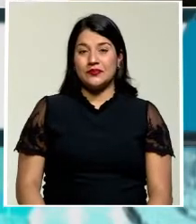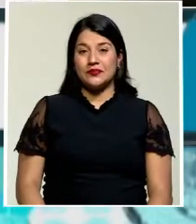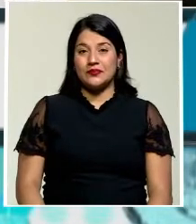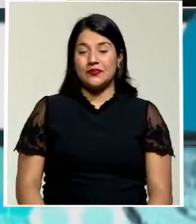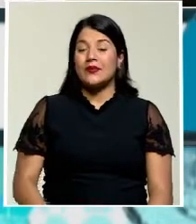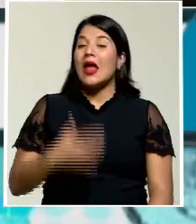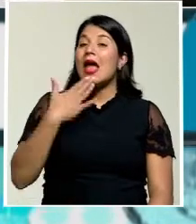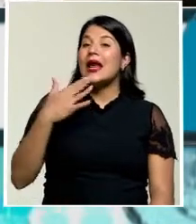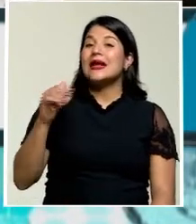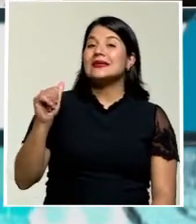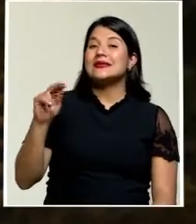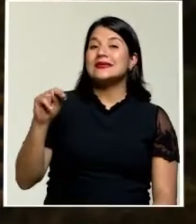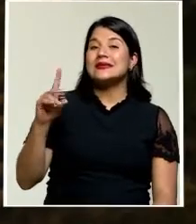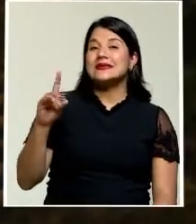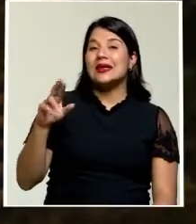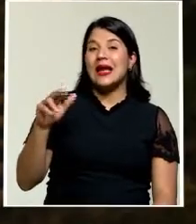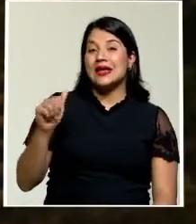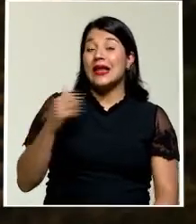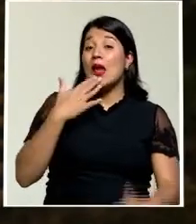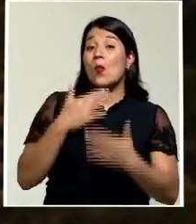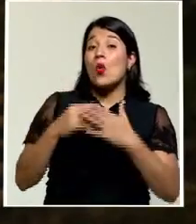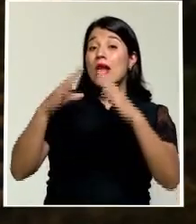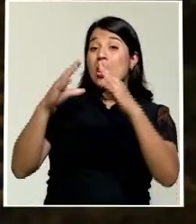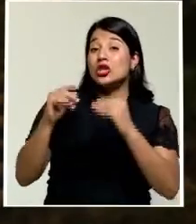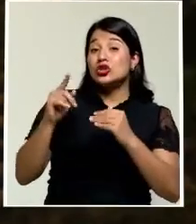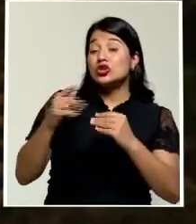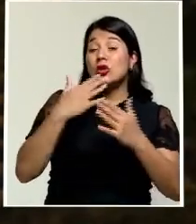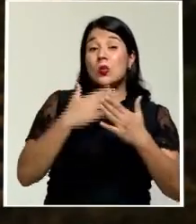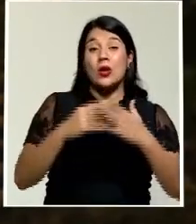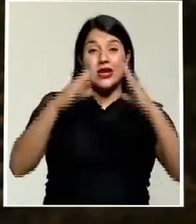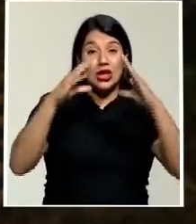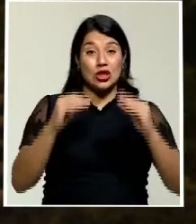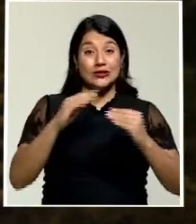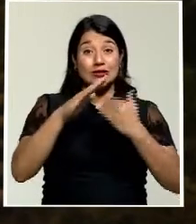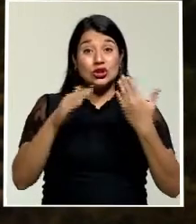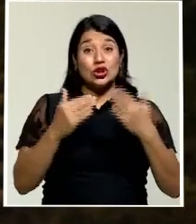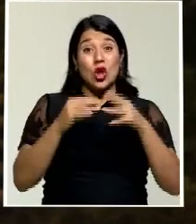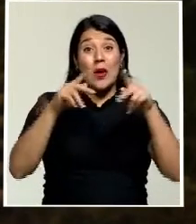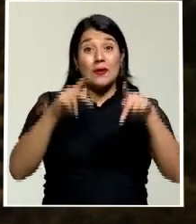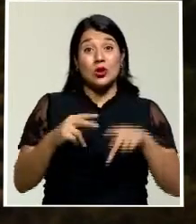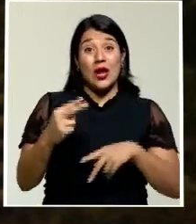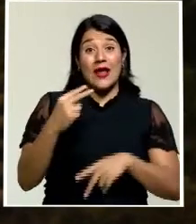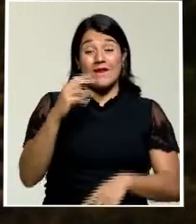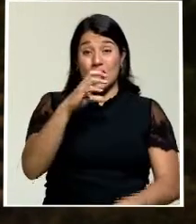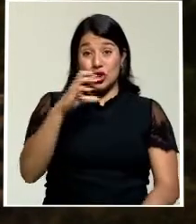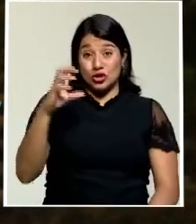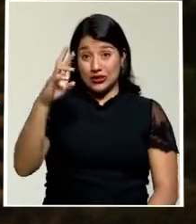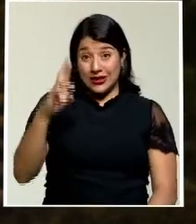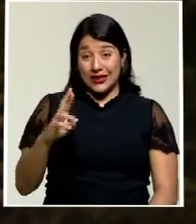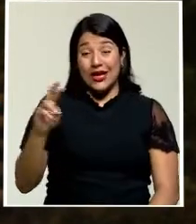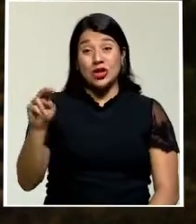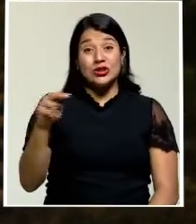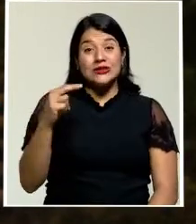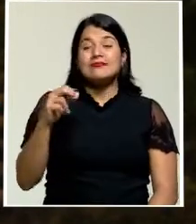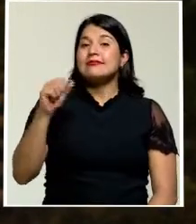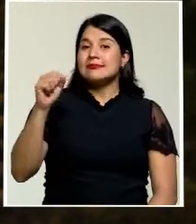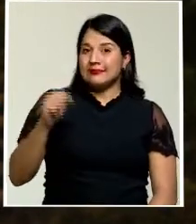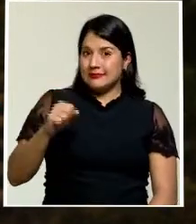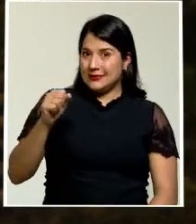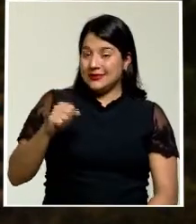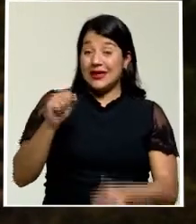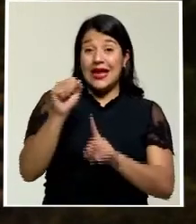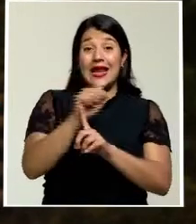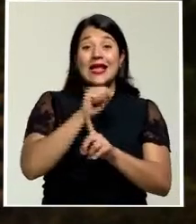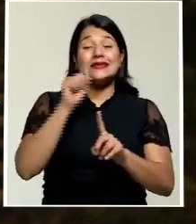Gracias, Andrea. Muy buenas noches a usted y a todos los que nos siguen a través de Costa Rica Noticias. Así es, bueno, la situación y esta